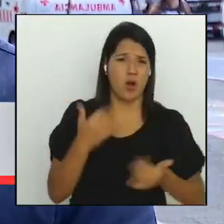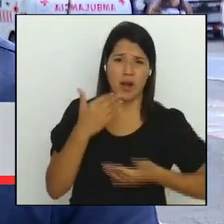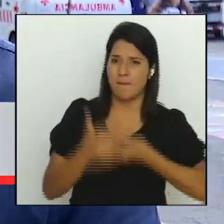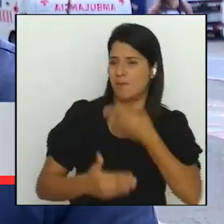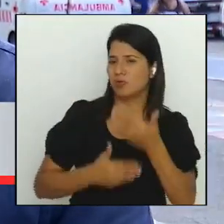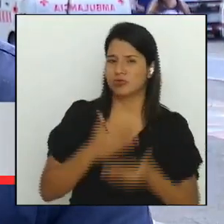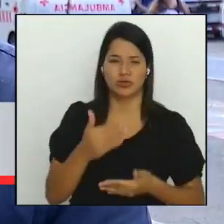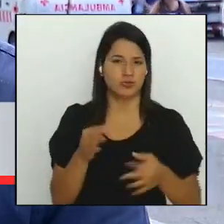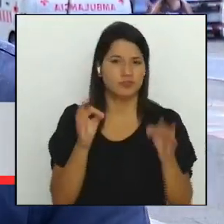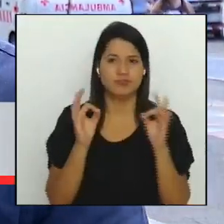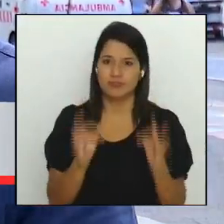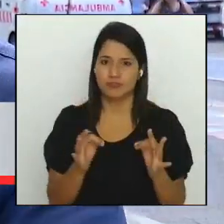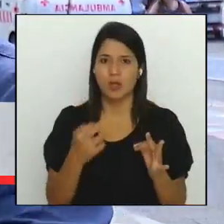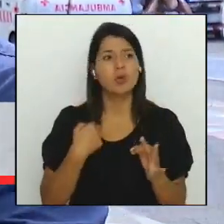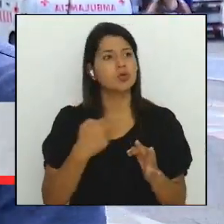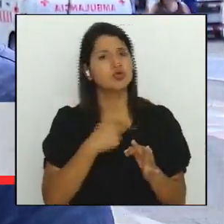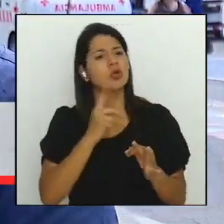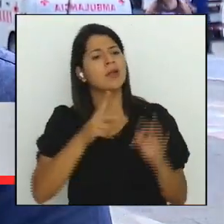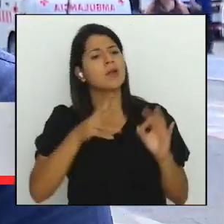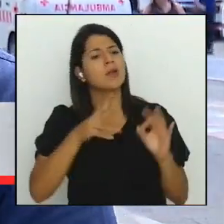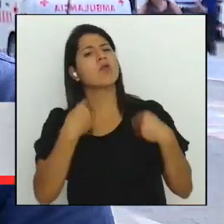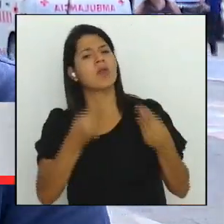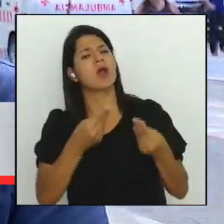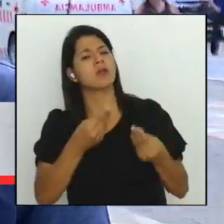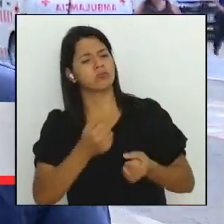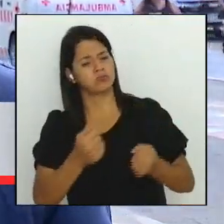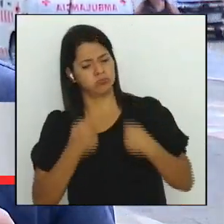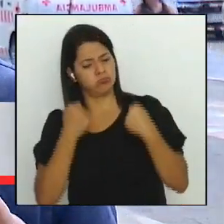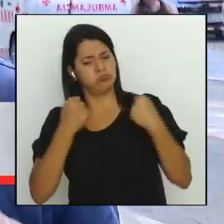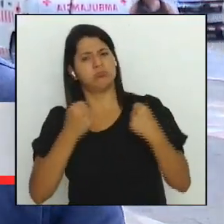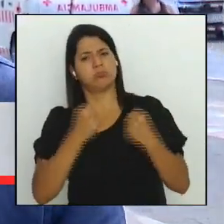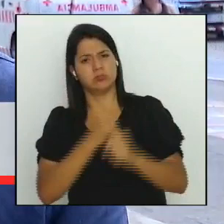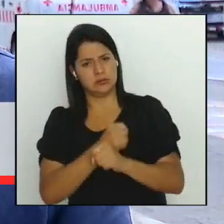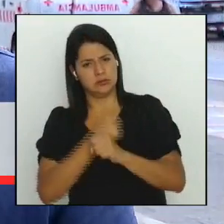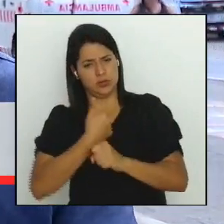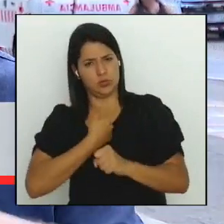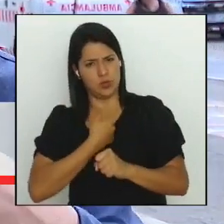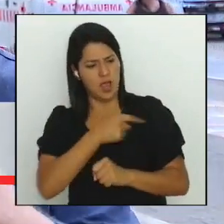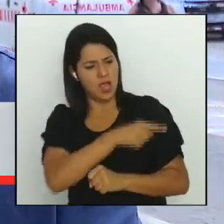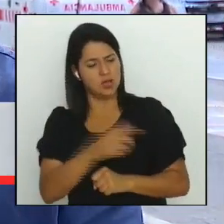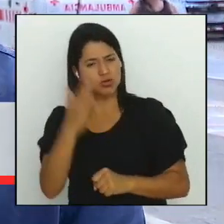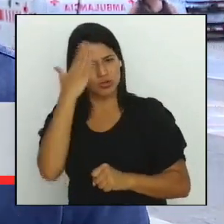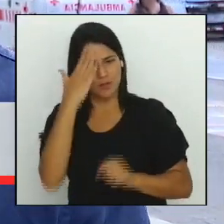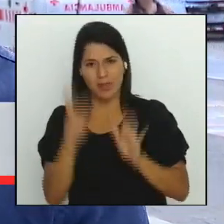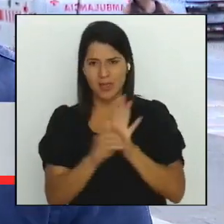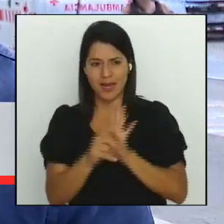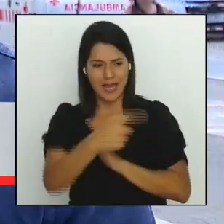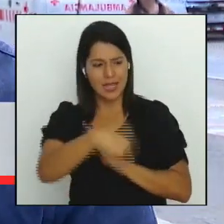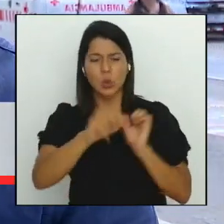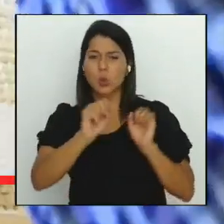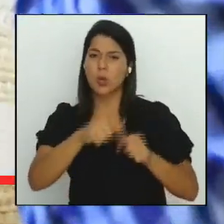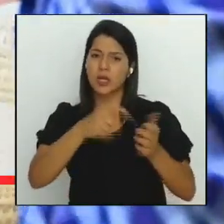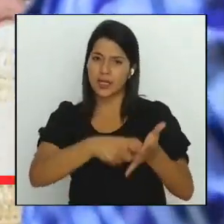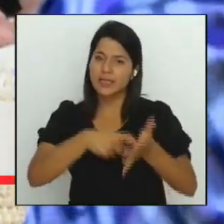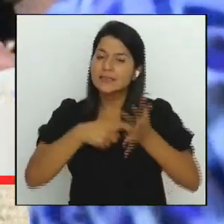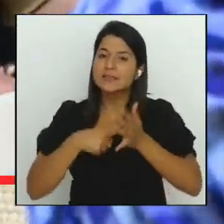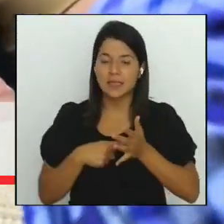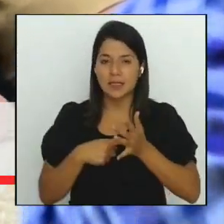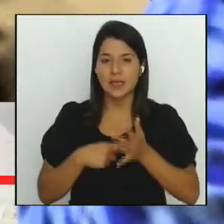empoderar a las personas adultas mayores a conocer sus derechos y a poderlos exigir a donde corresponde progresivamente.